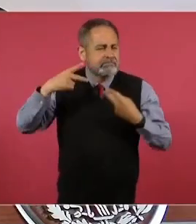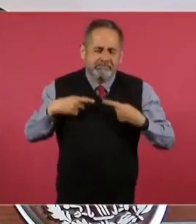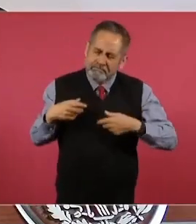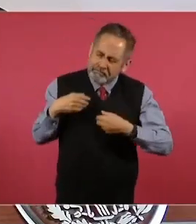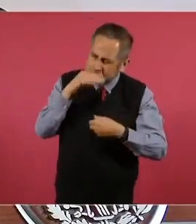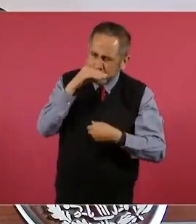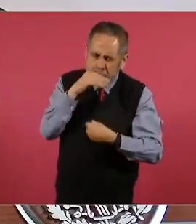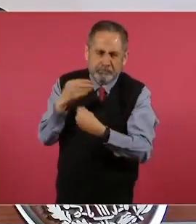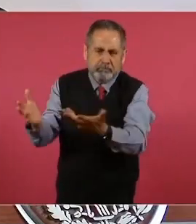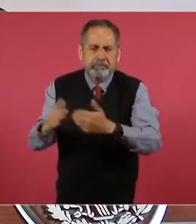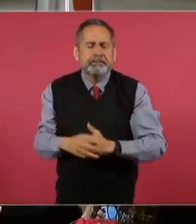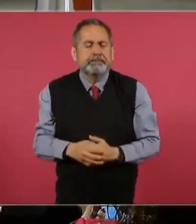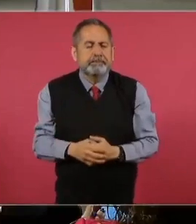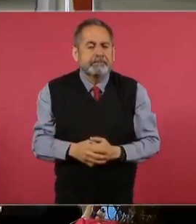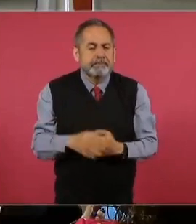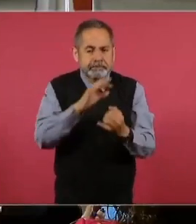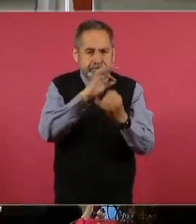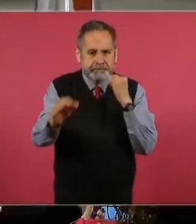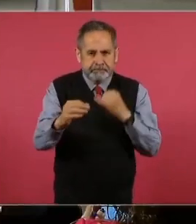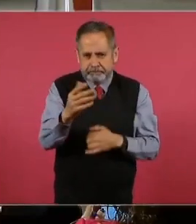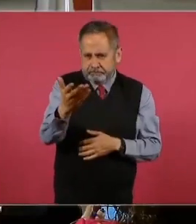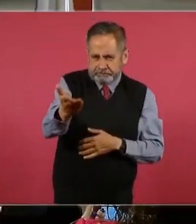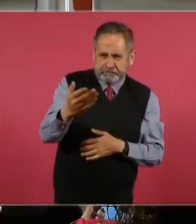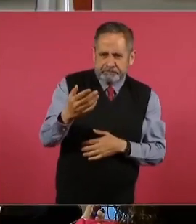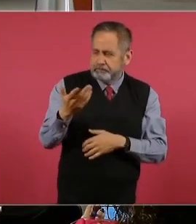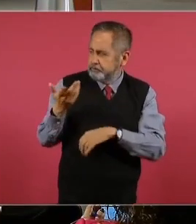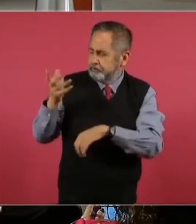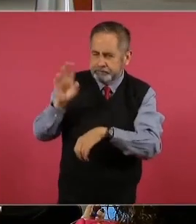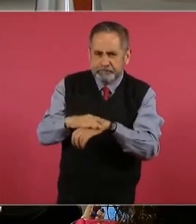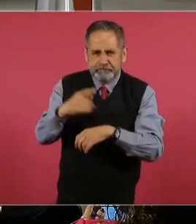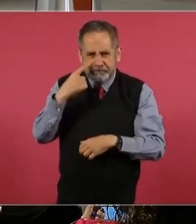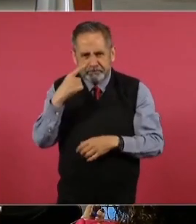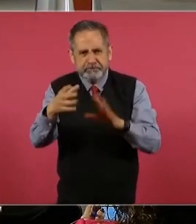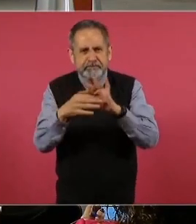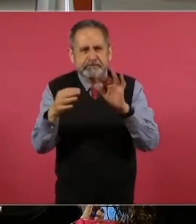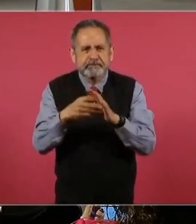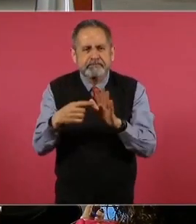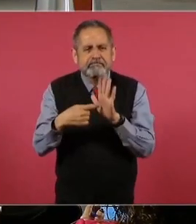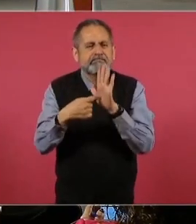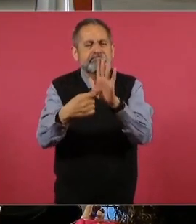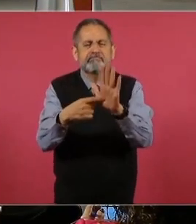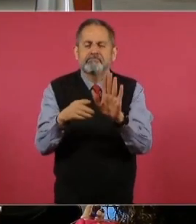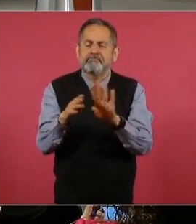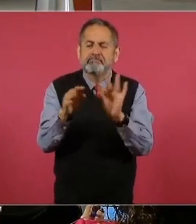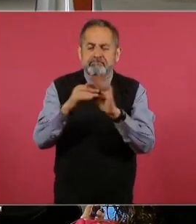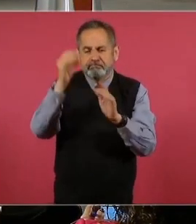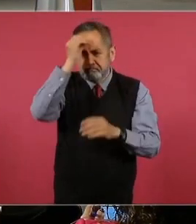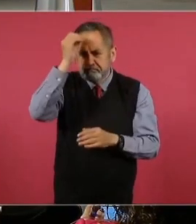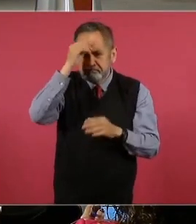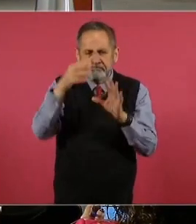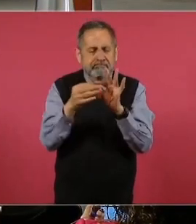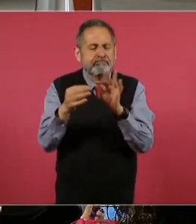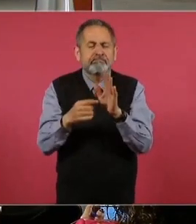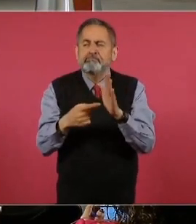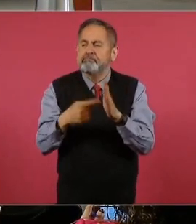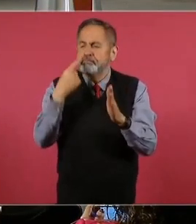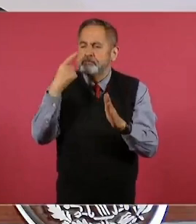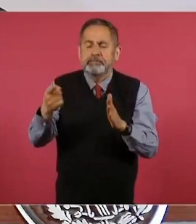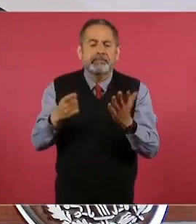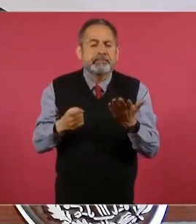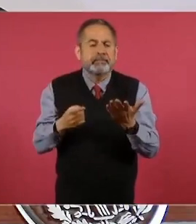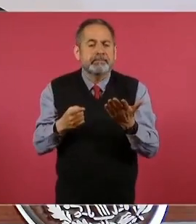si me permite una intervención sobre un